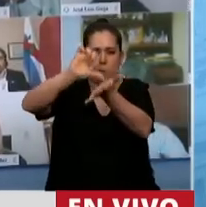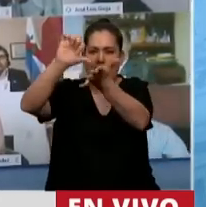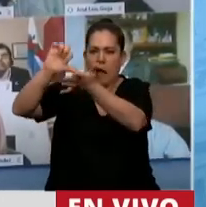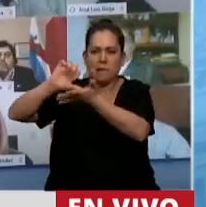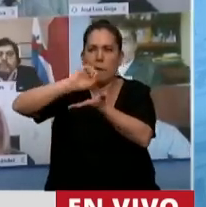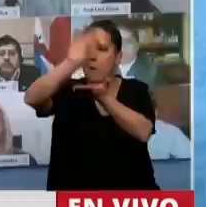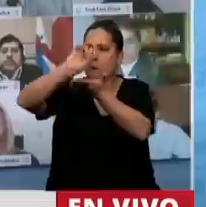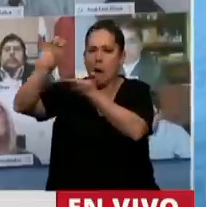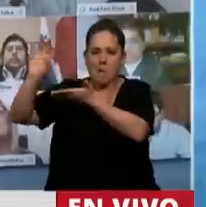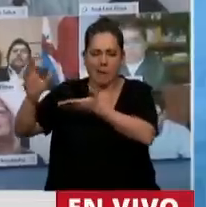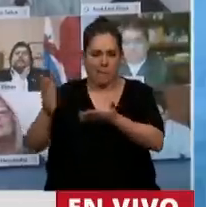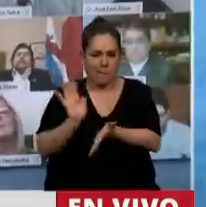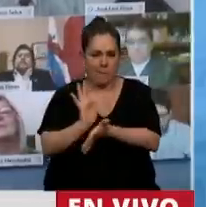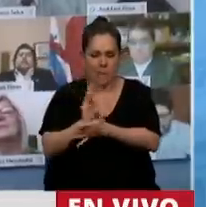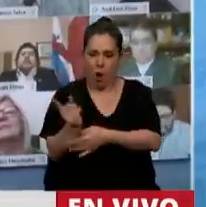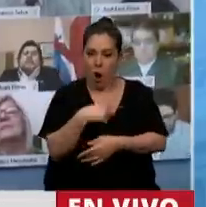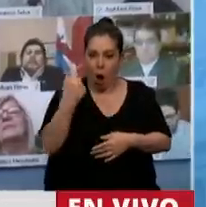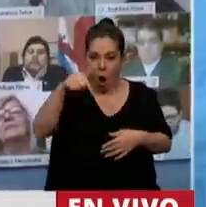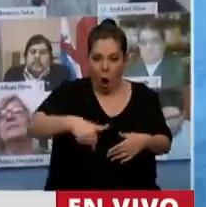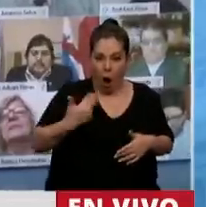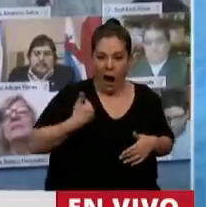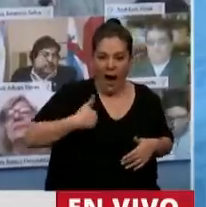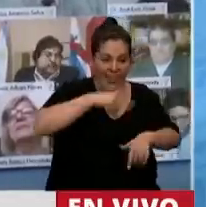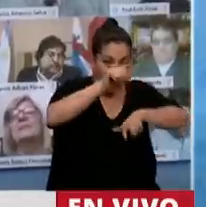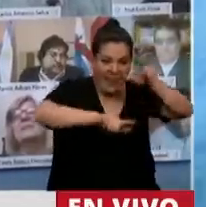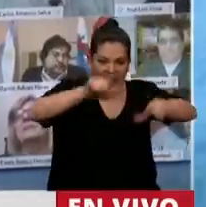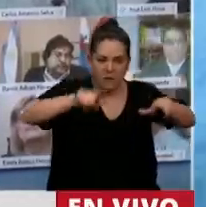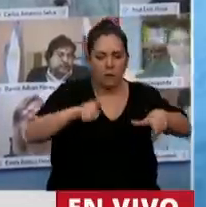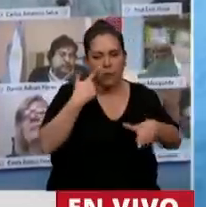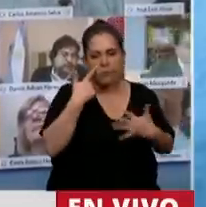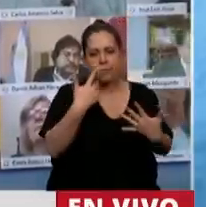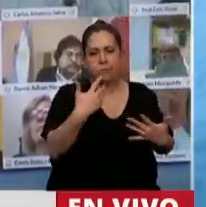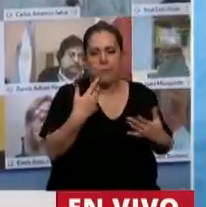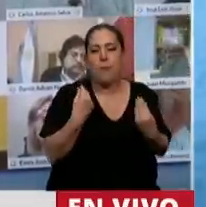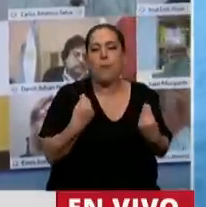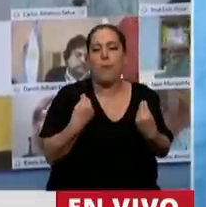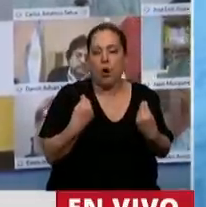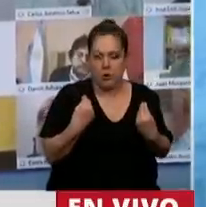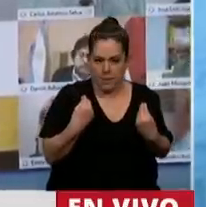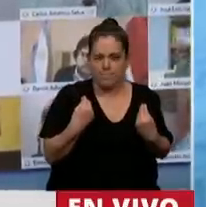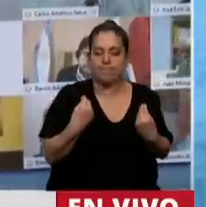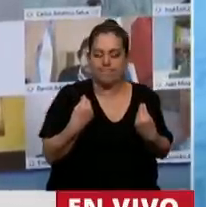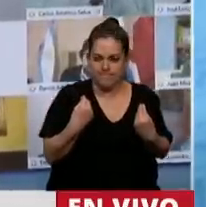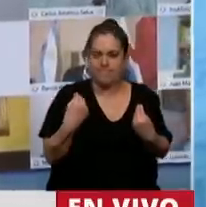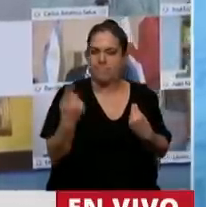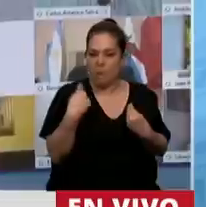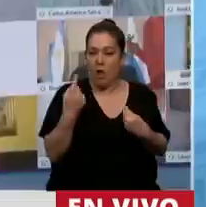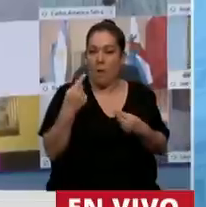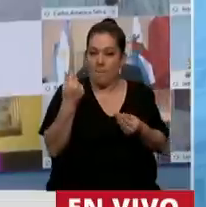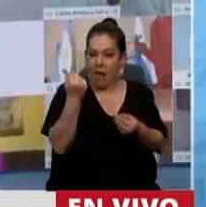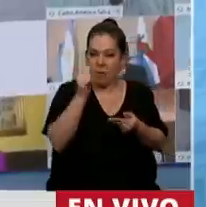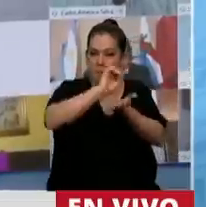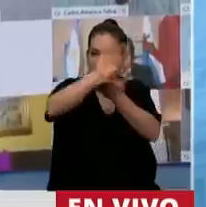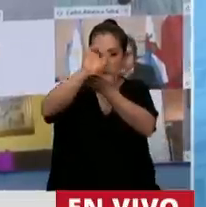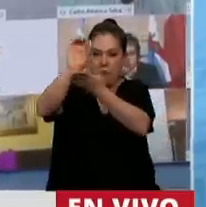Los argentinos somos hoy famosos porque llenamos, como nadie en el mundo, las guaridas fiscales.